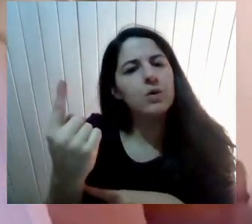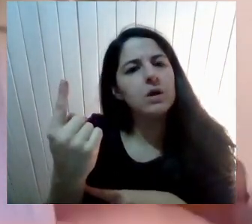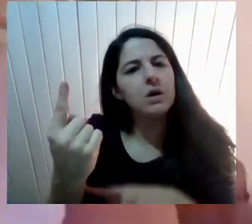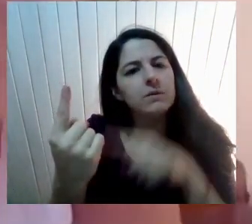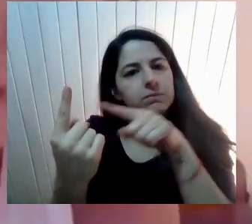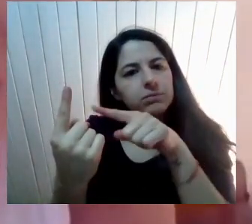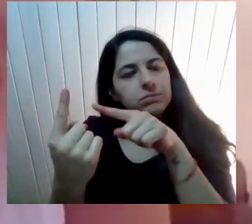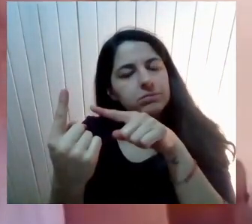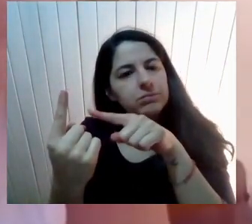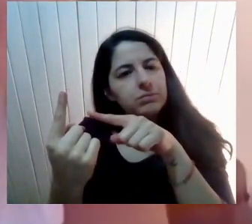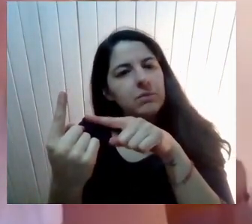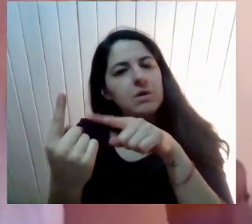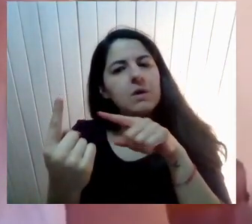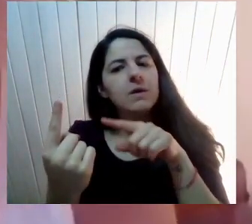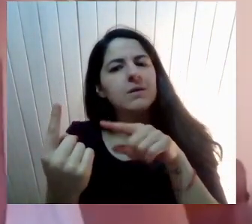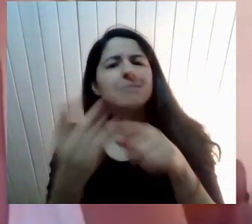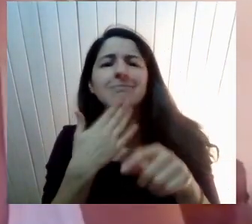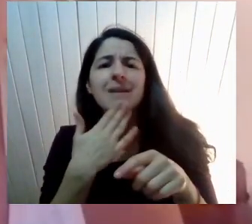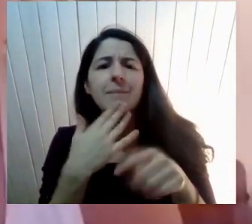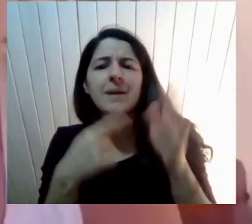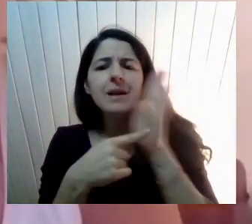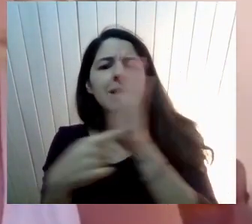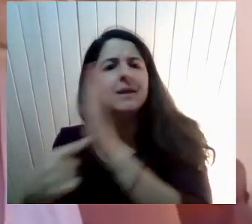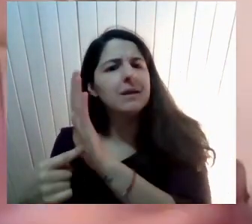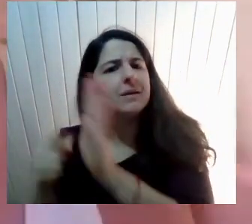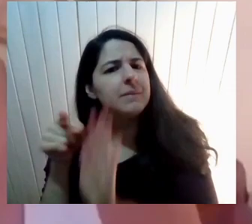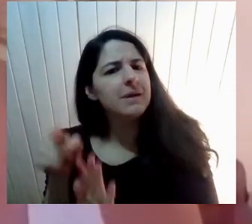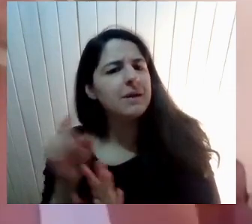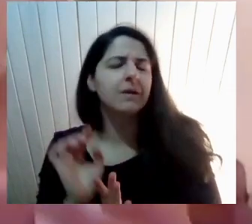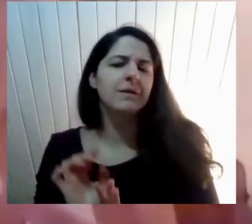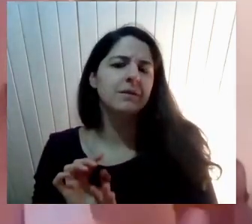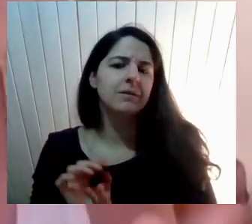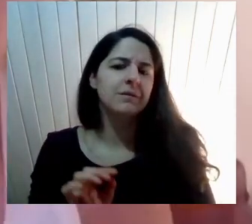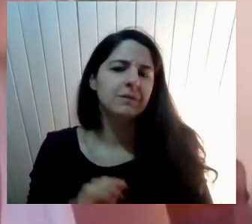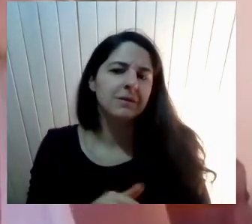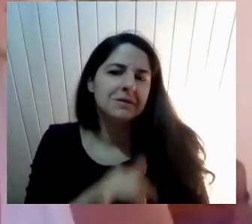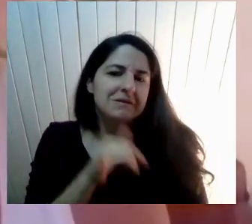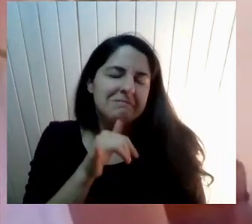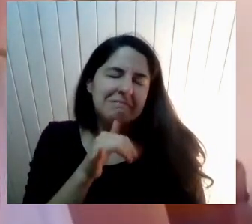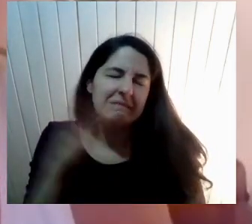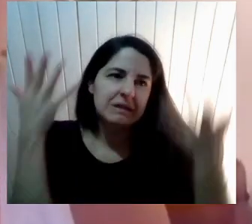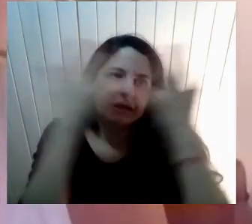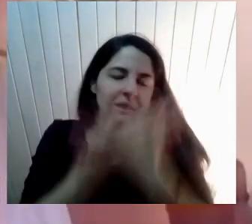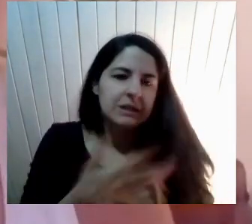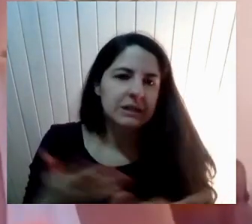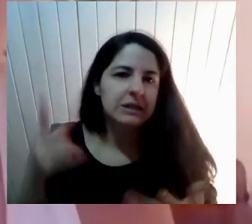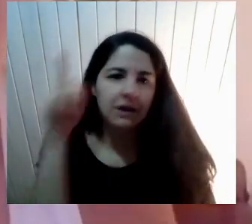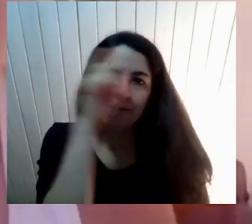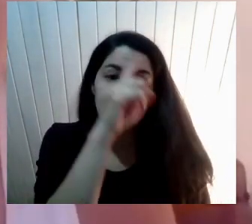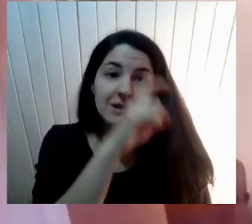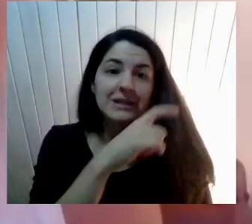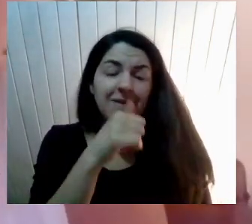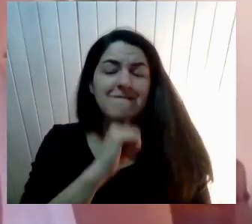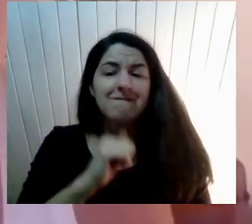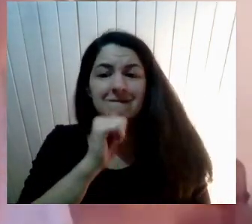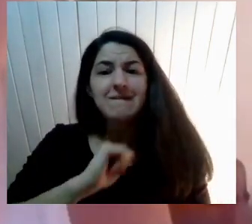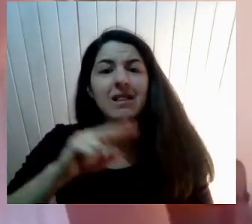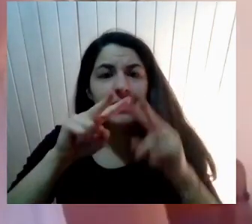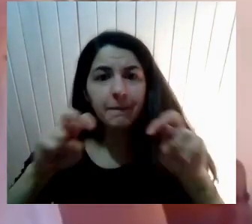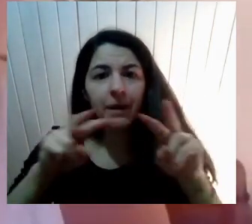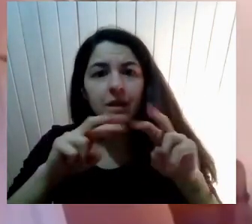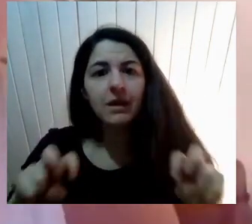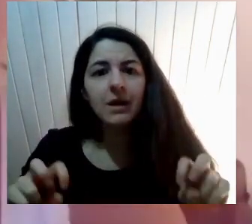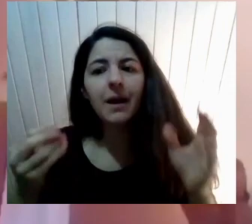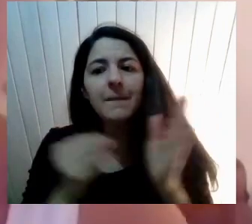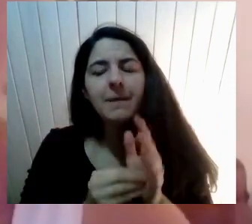Entonces También Estamos Discriminando Por Ese Lado Así Que No Sé Es Algo Súper Complicado Creo Que Todavía Tenemos Que Seguir Investigando Así Que Te doy Un